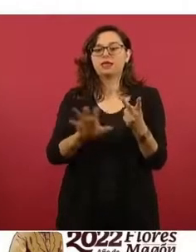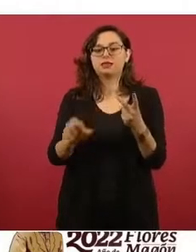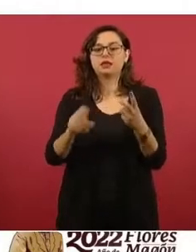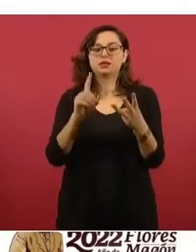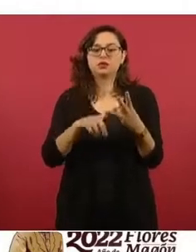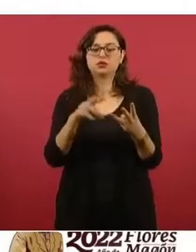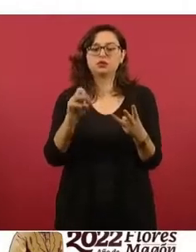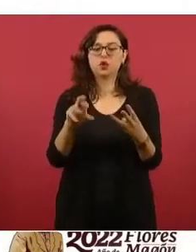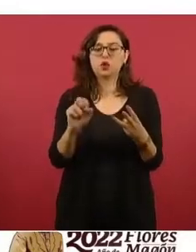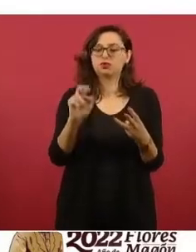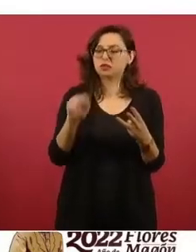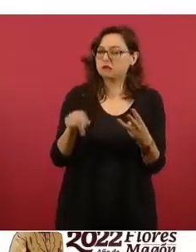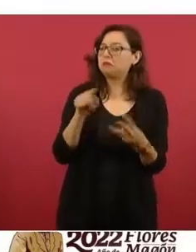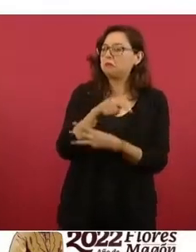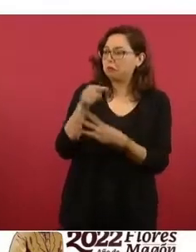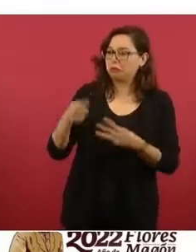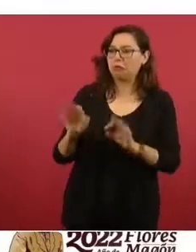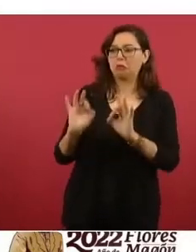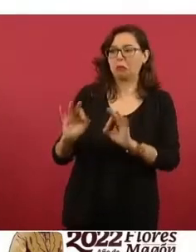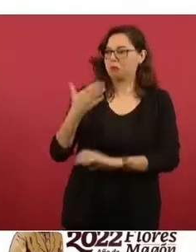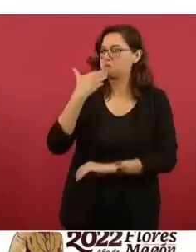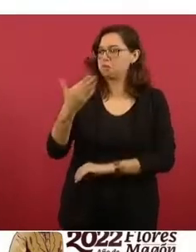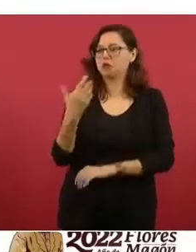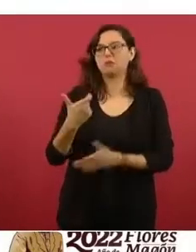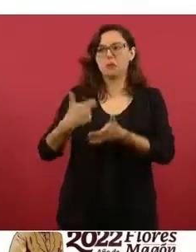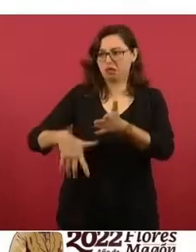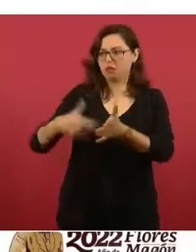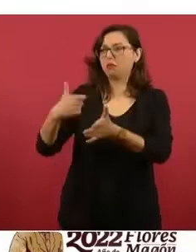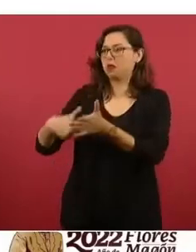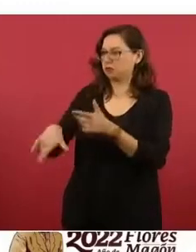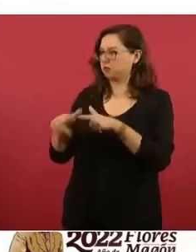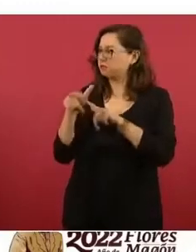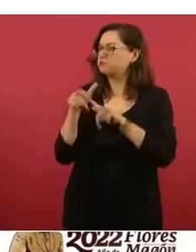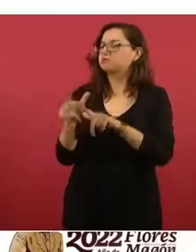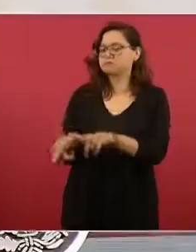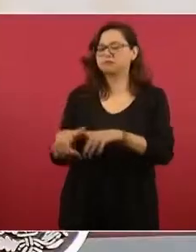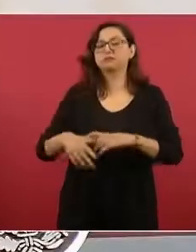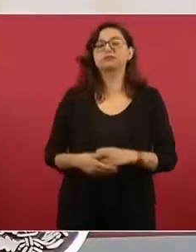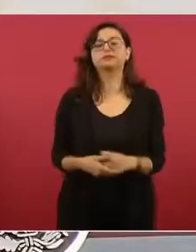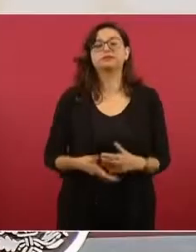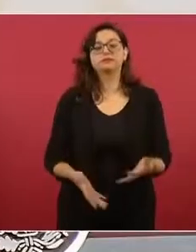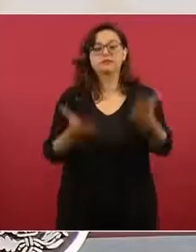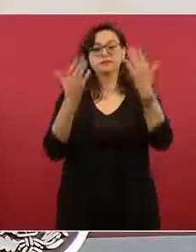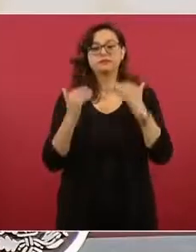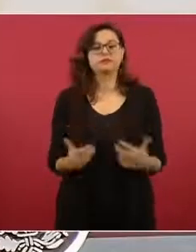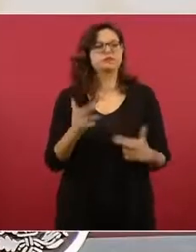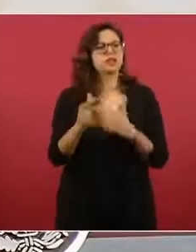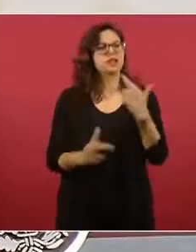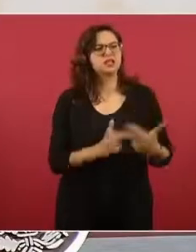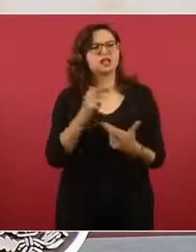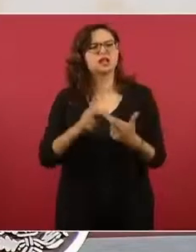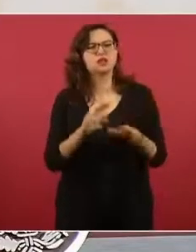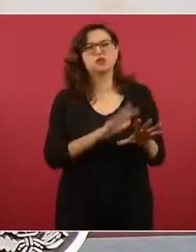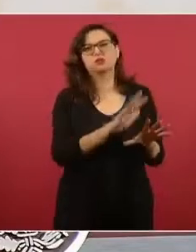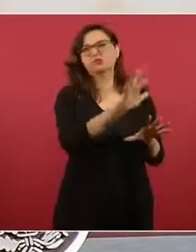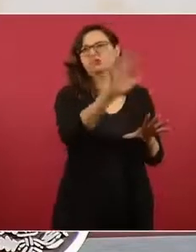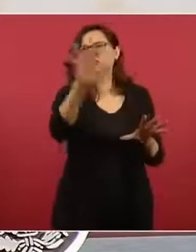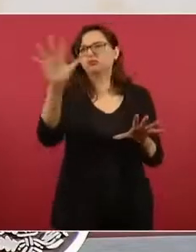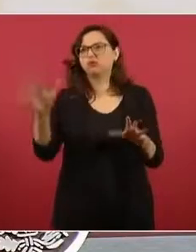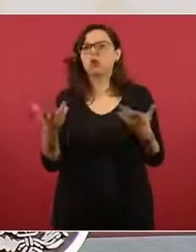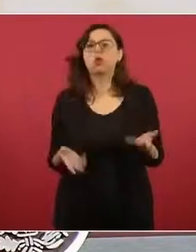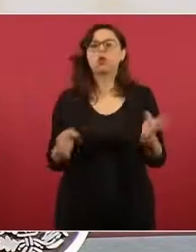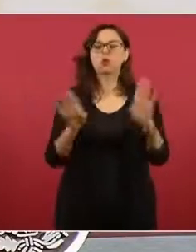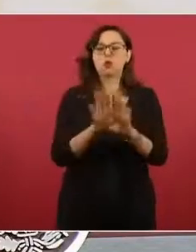son aliados de los consumidores la semana pasada. Vamos ahora por tipo de combustible en las regiones, 76,